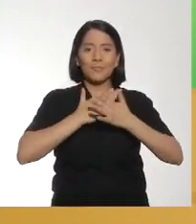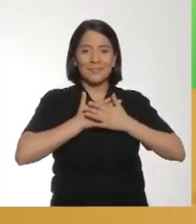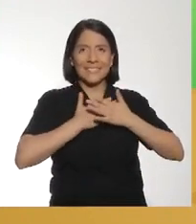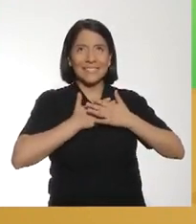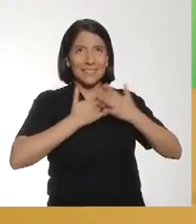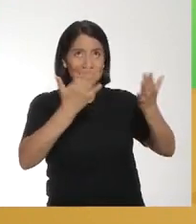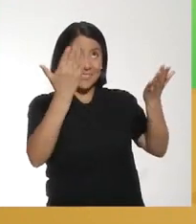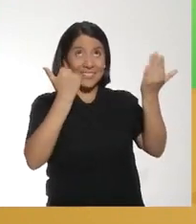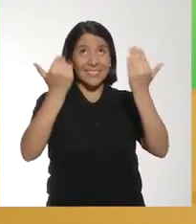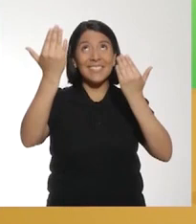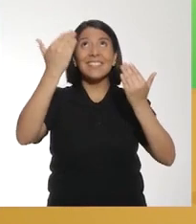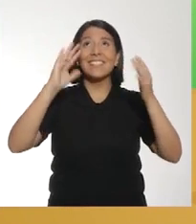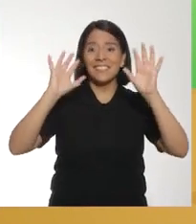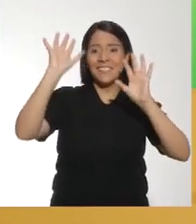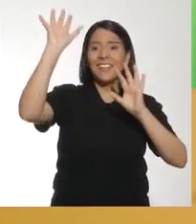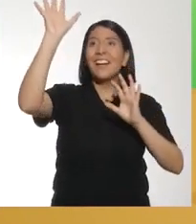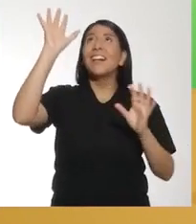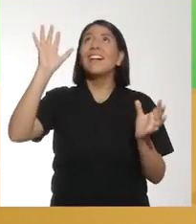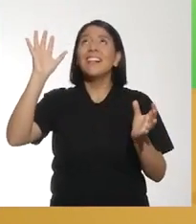Para yo.